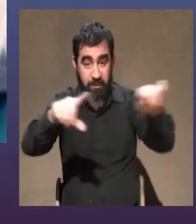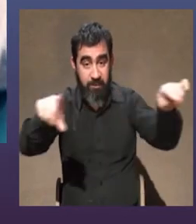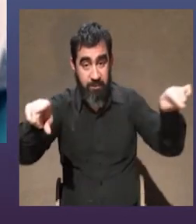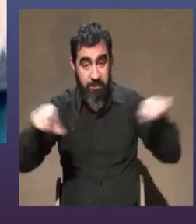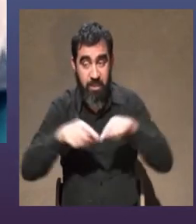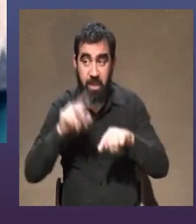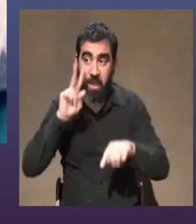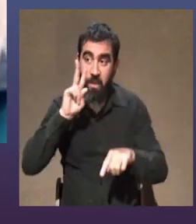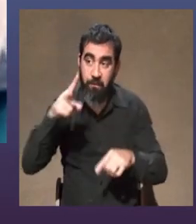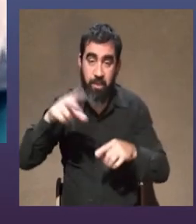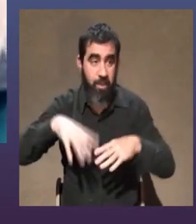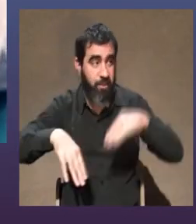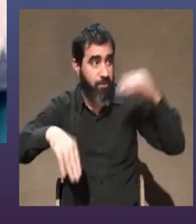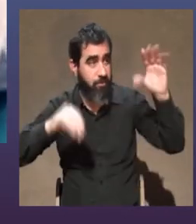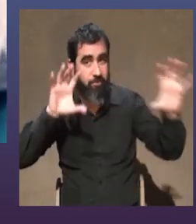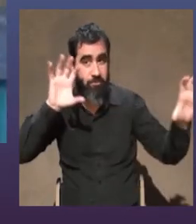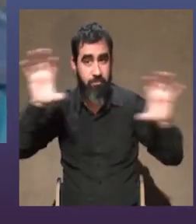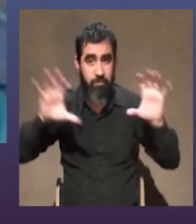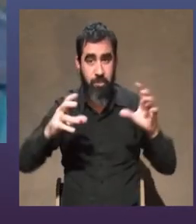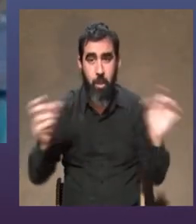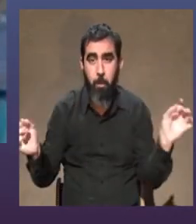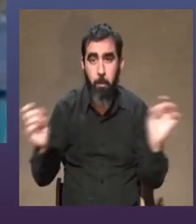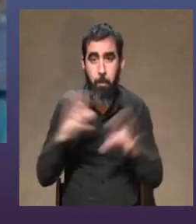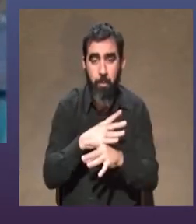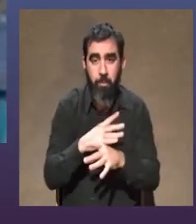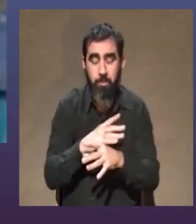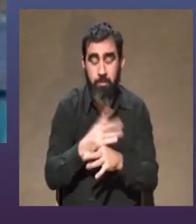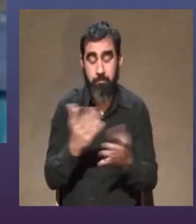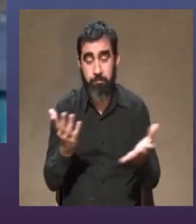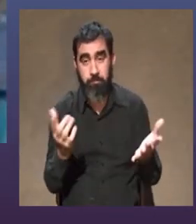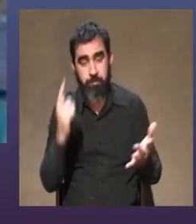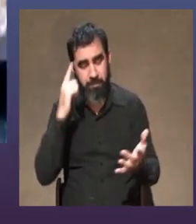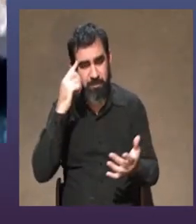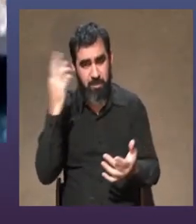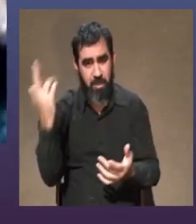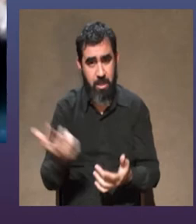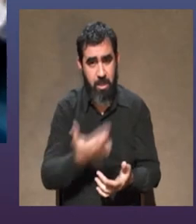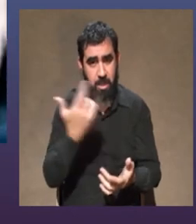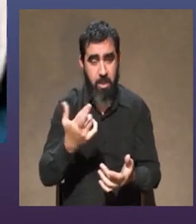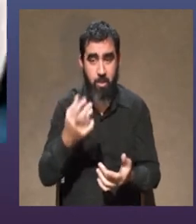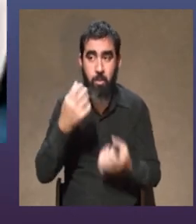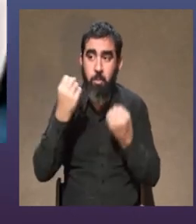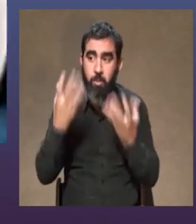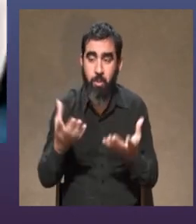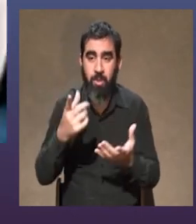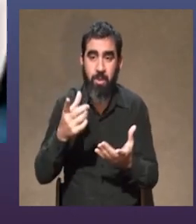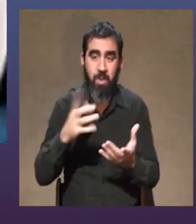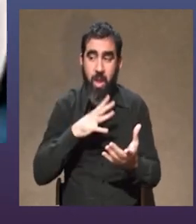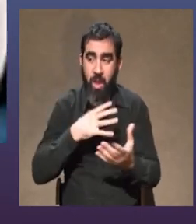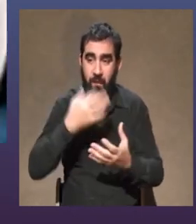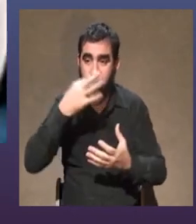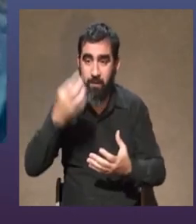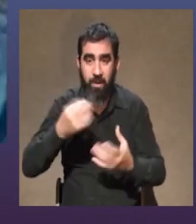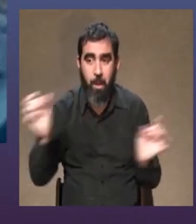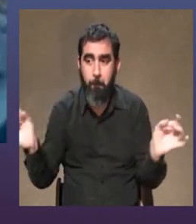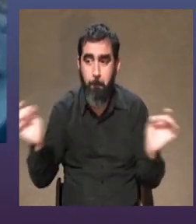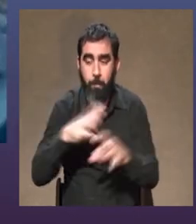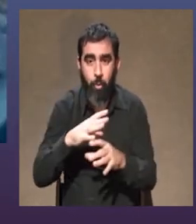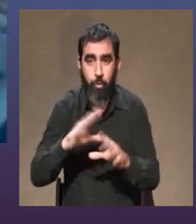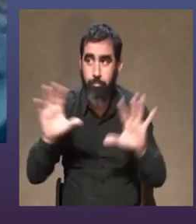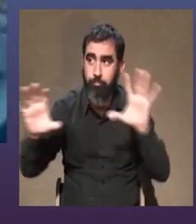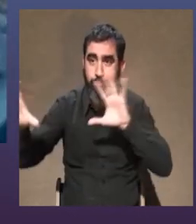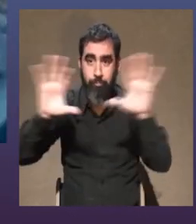de Denevi de Pájaro Estúpido armada y fue una sensación extraña porque fue la señal clara de bueno se quedó armada una escenografía ya